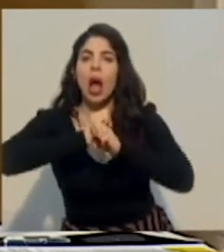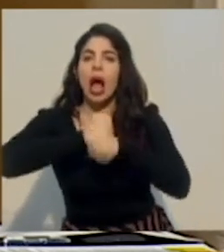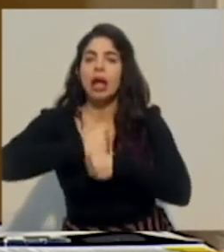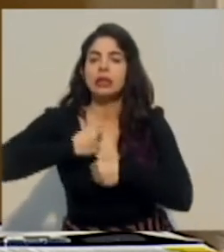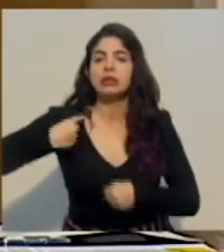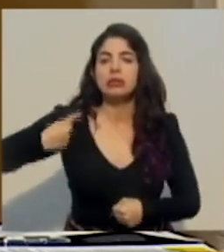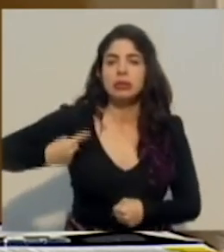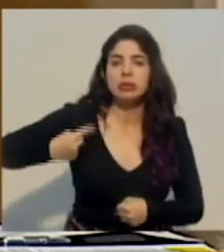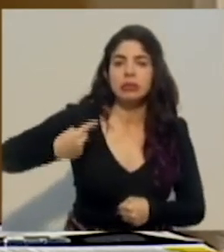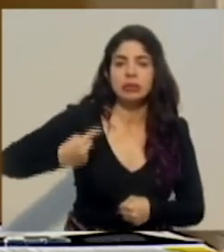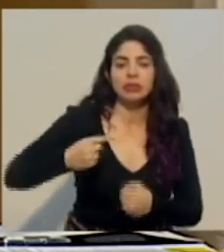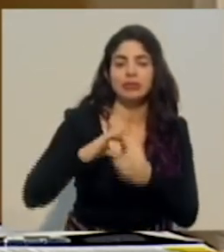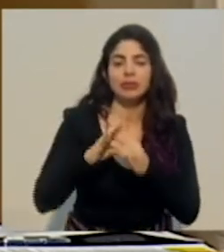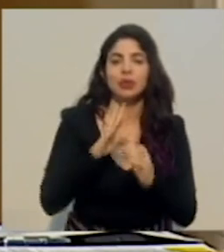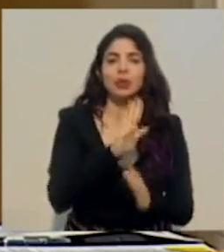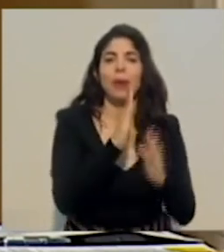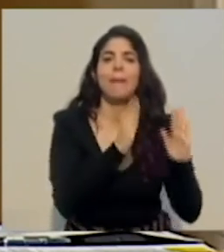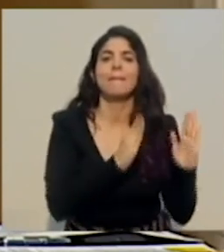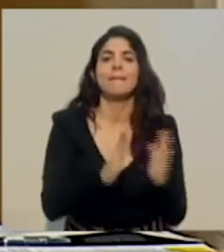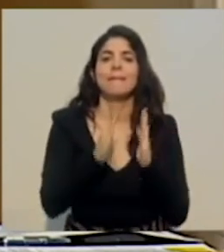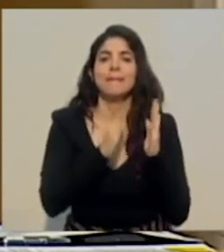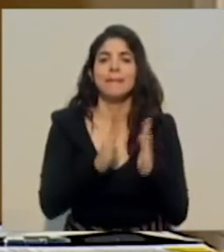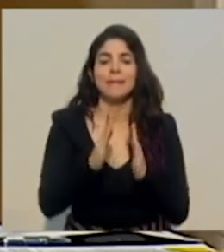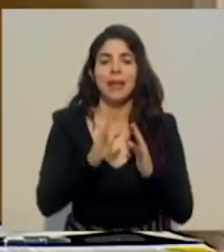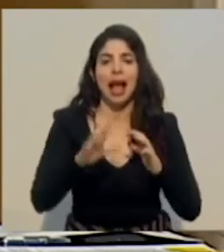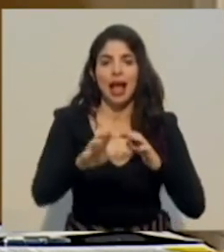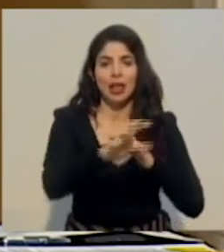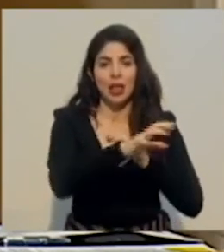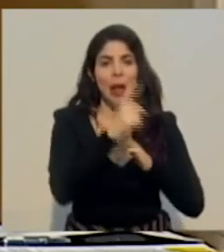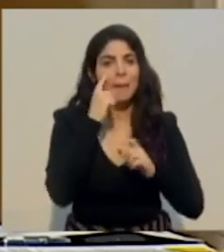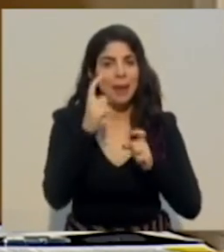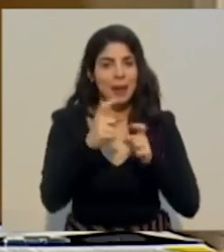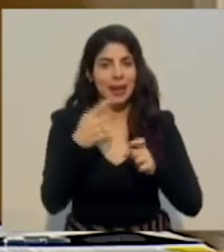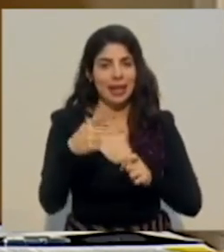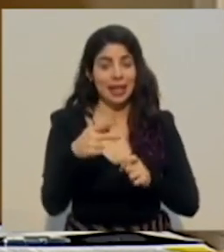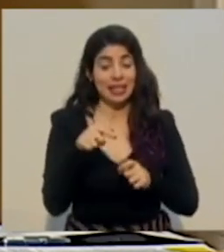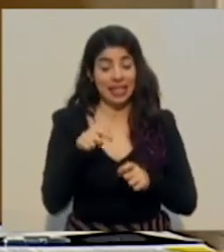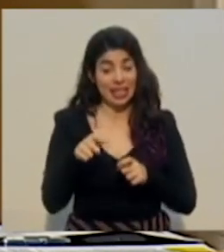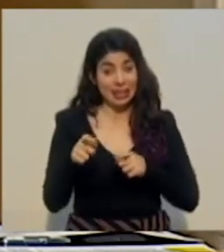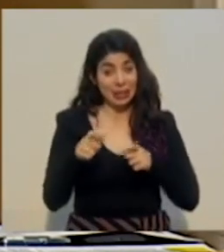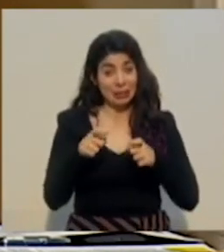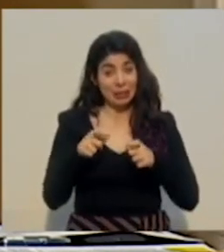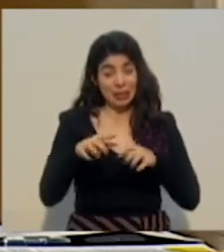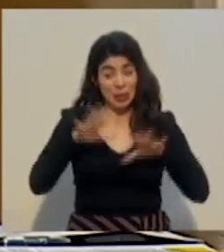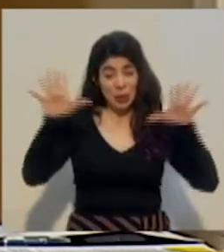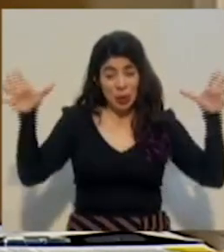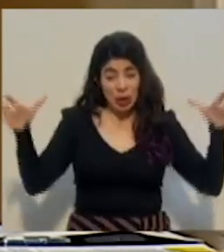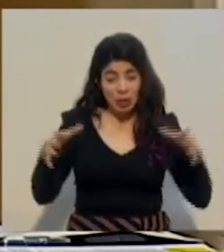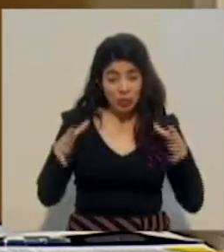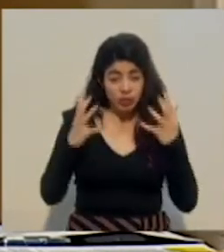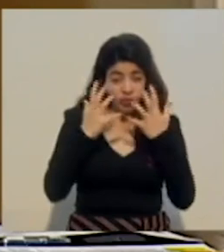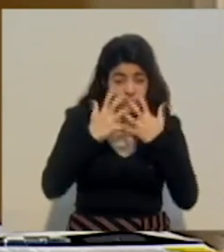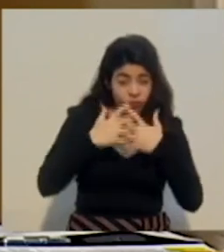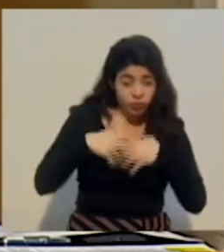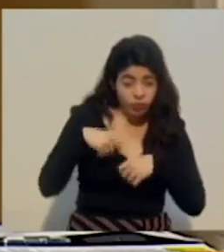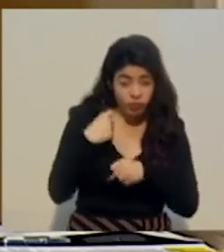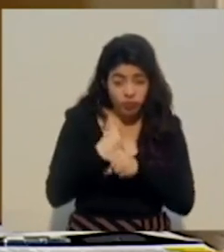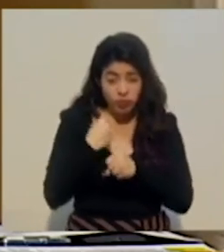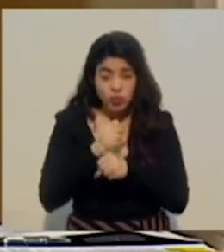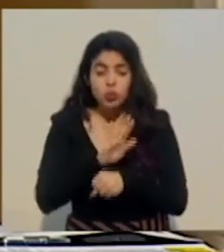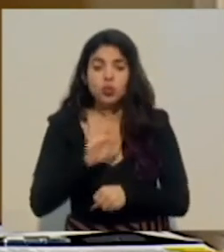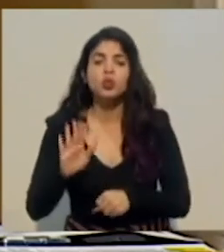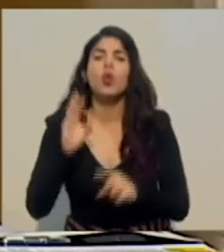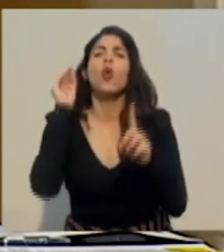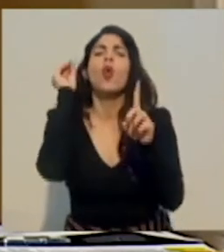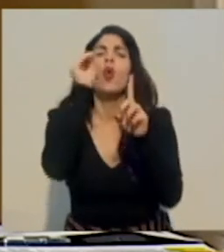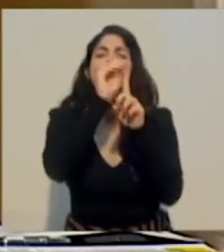Cantonal de Gestión del Riesgo. Esta gestión integrada en esta mesa de trabajo tiene algunos objetivos puntuales que